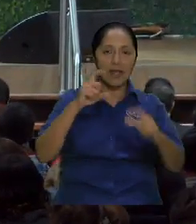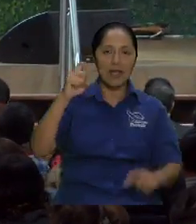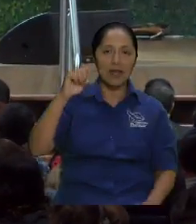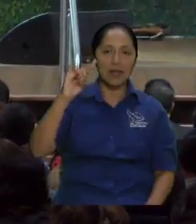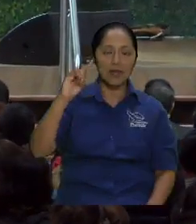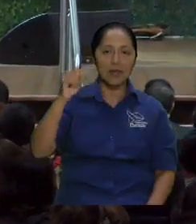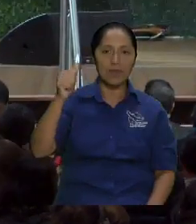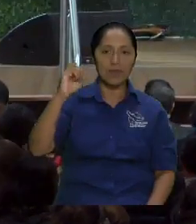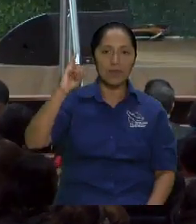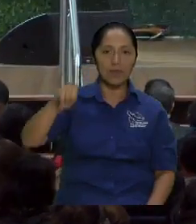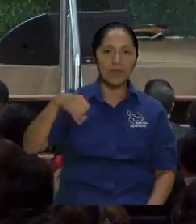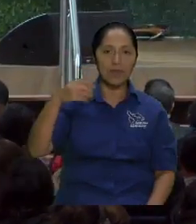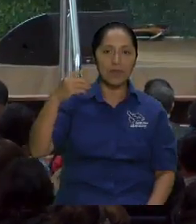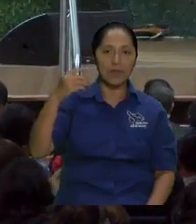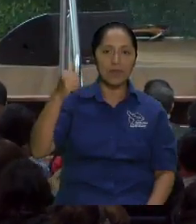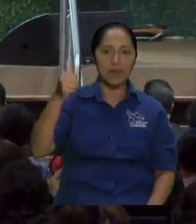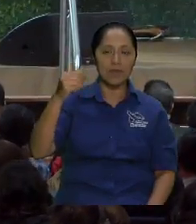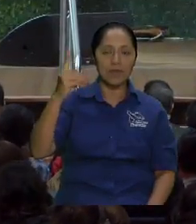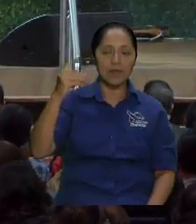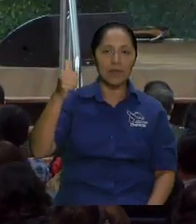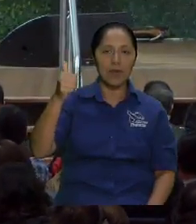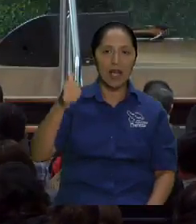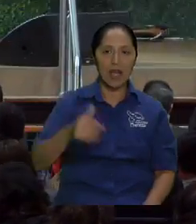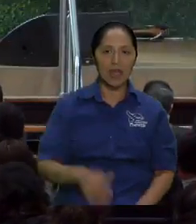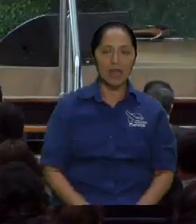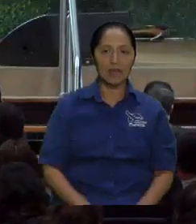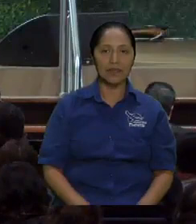que cuajada la que comió el hermano